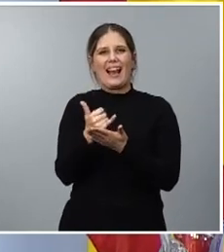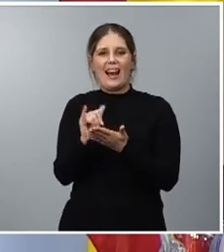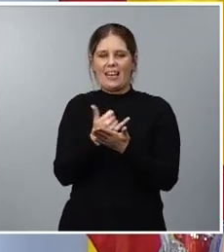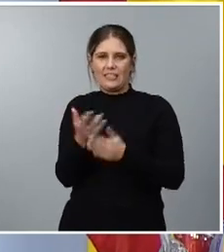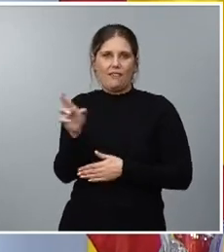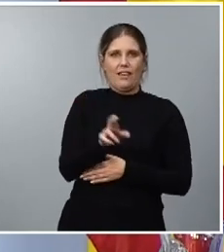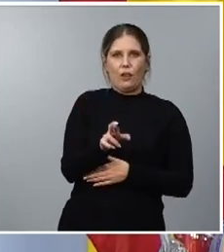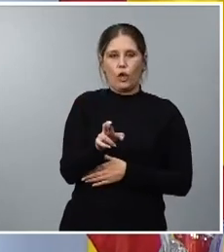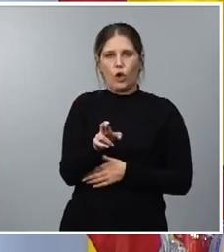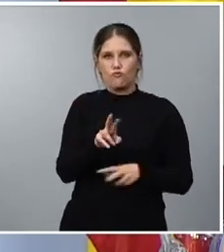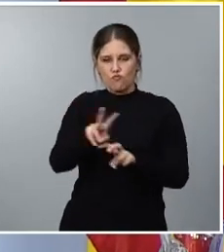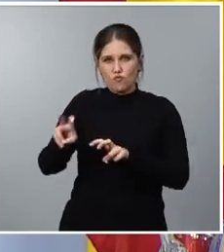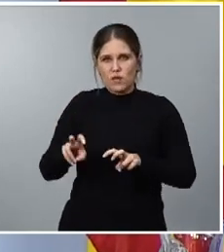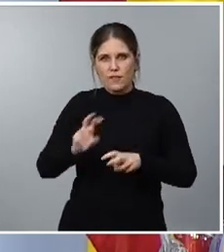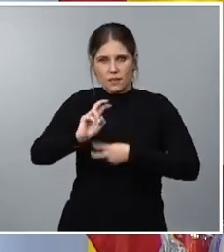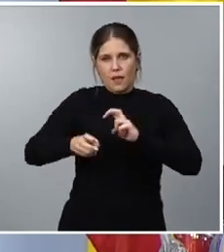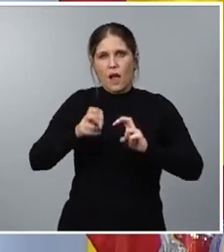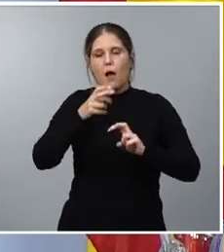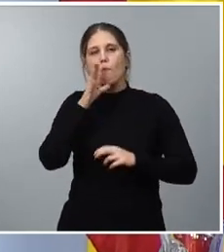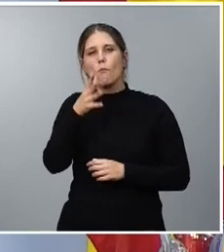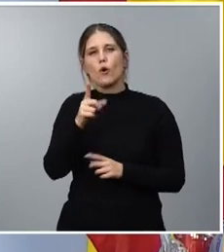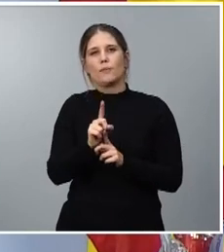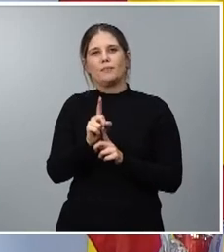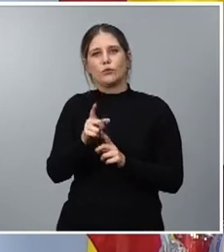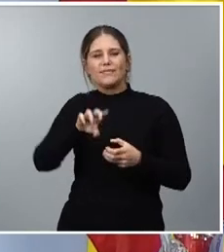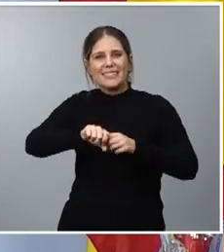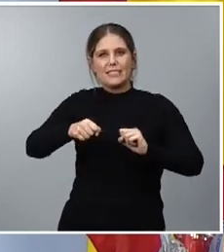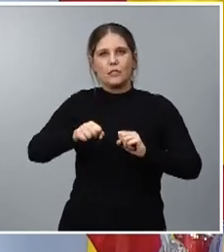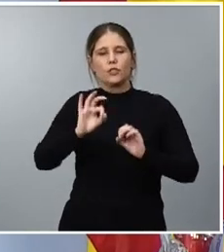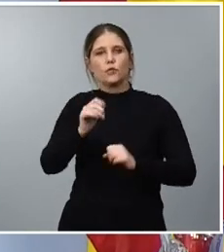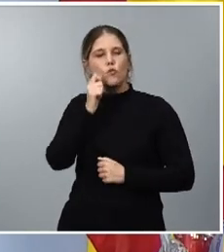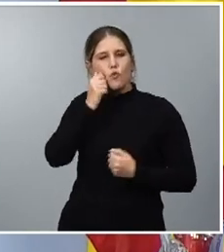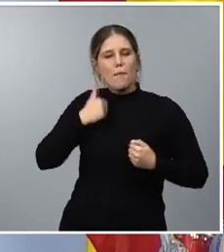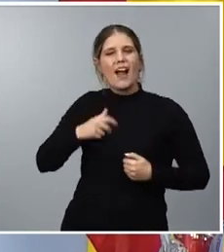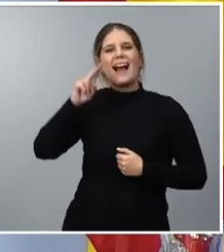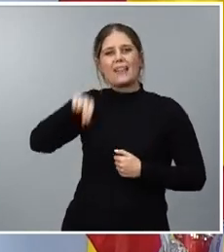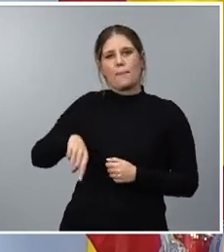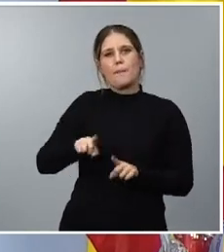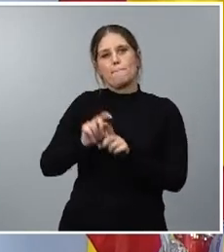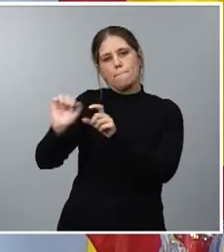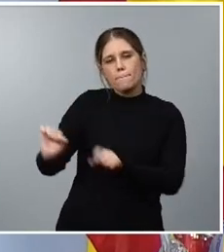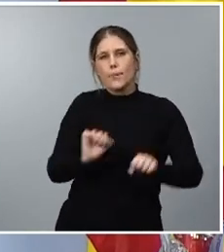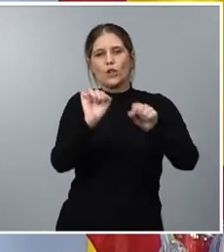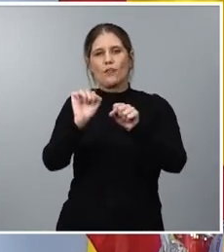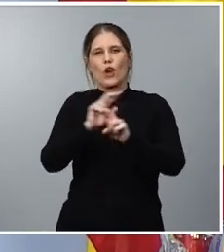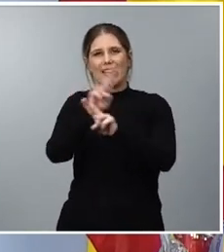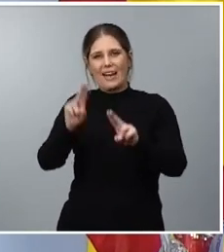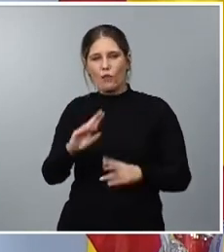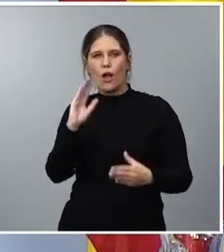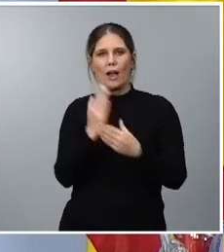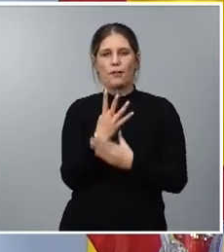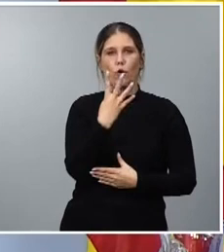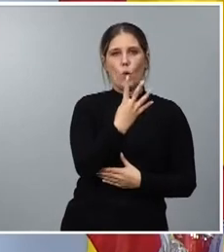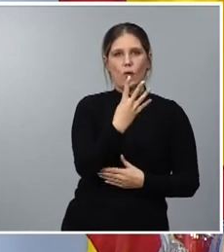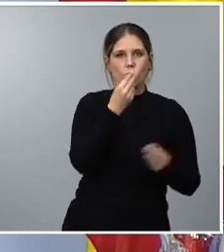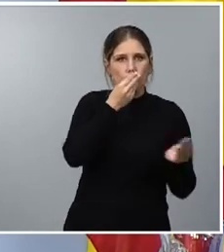haber pasado la parte correspondiente a la atención humanitaria y a la protección internacional del capítulo 4 al capítulo